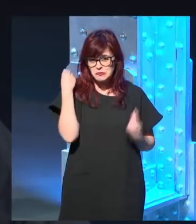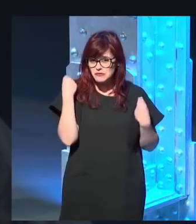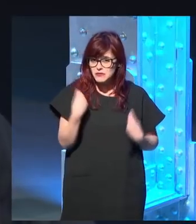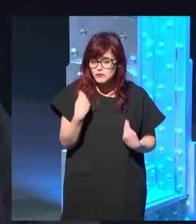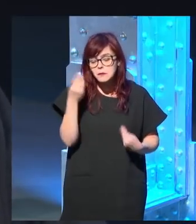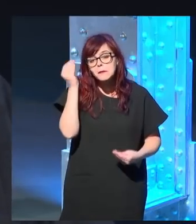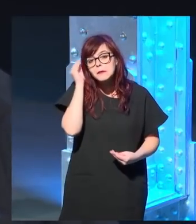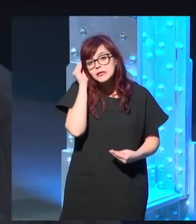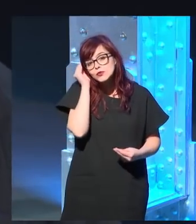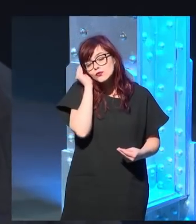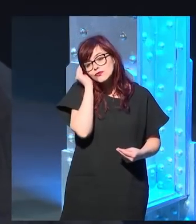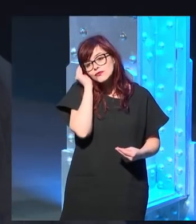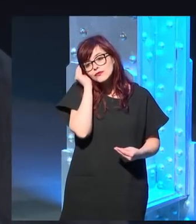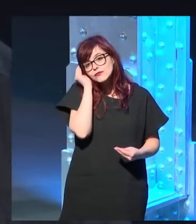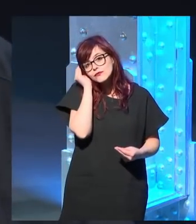creo,